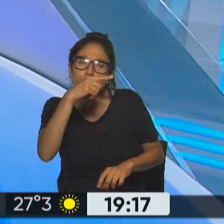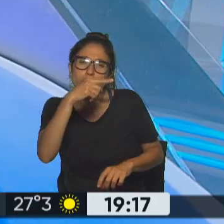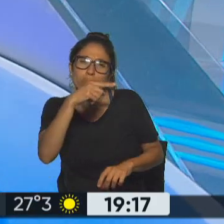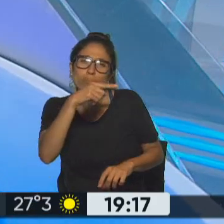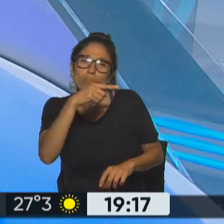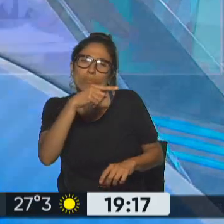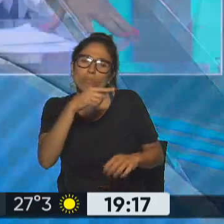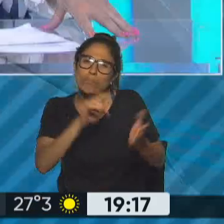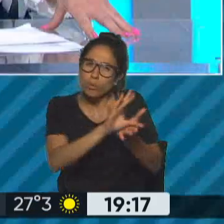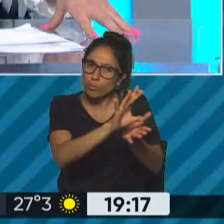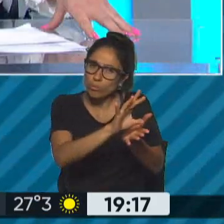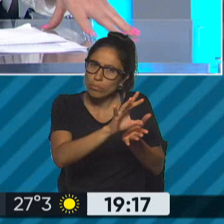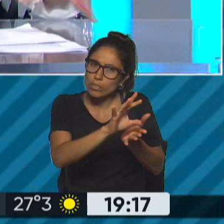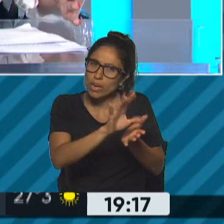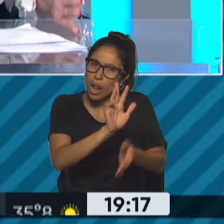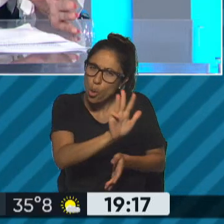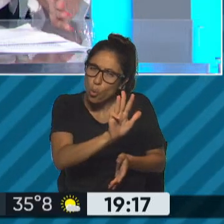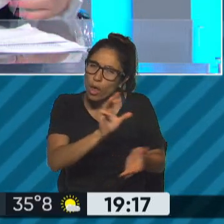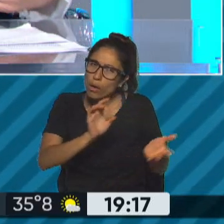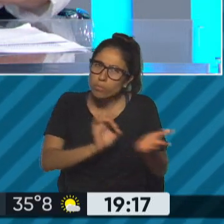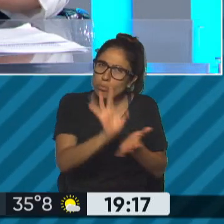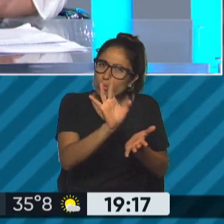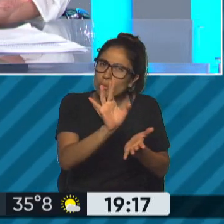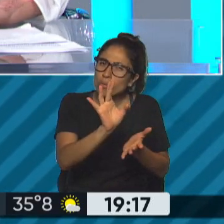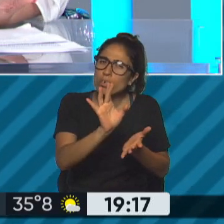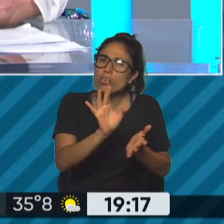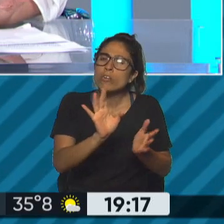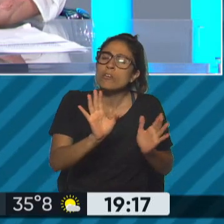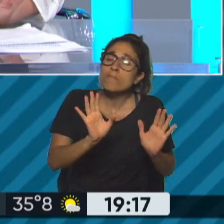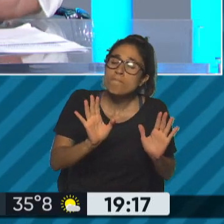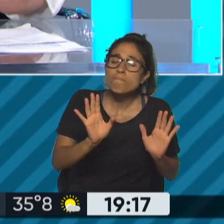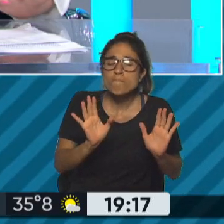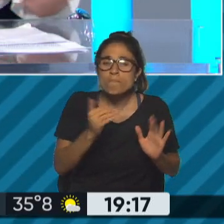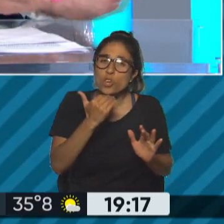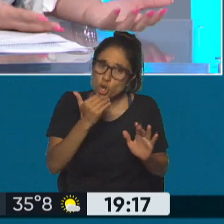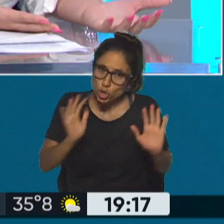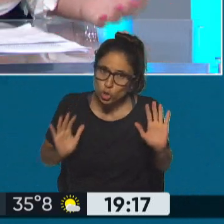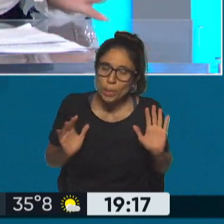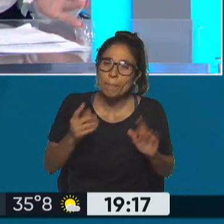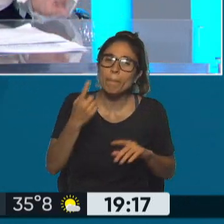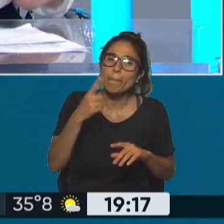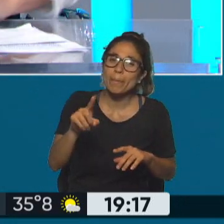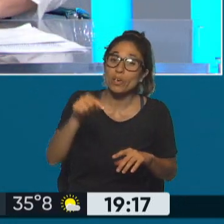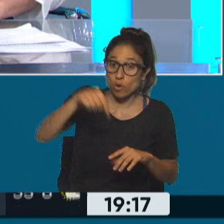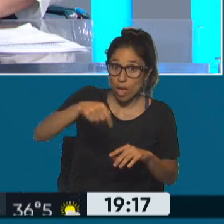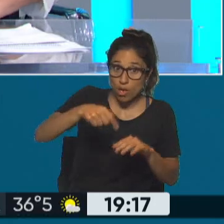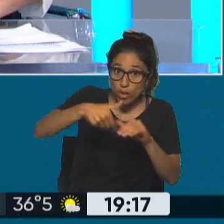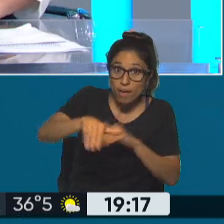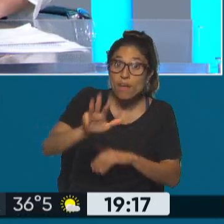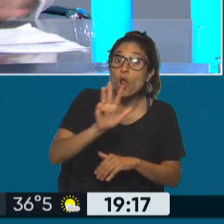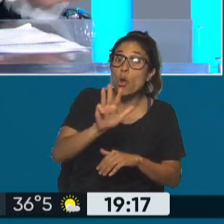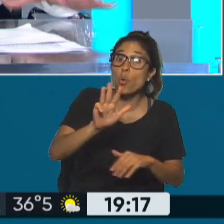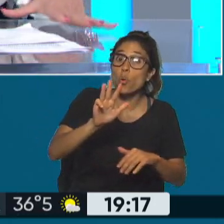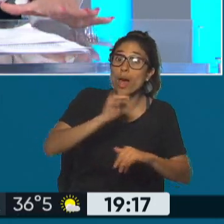sino que genera todo esto ¿no? porque genera ahora Lula bueno lo que dice es que va a haber dice no un decreto que va a intervenir